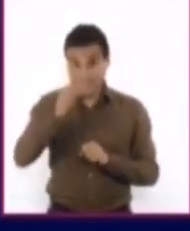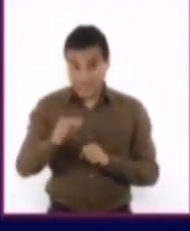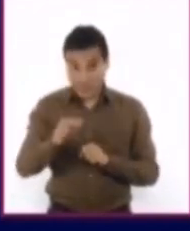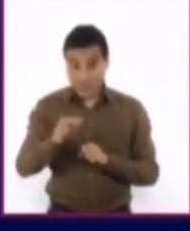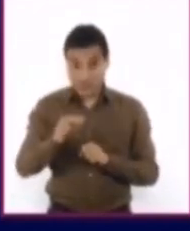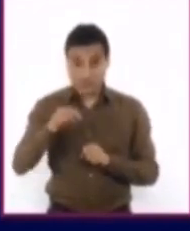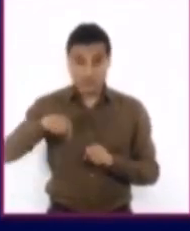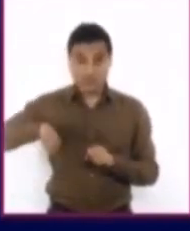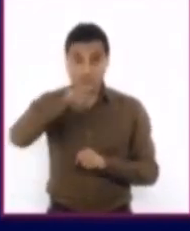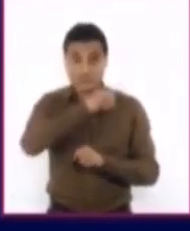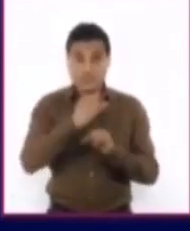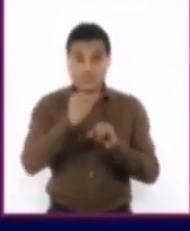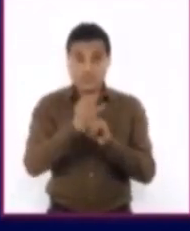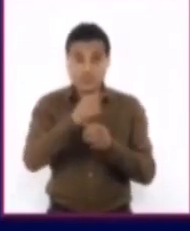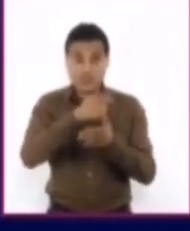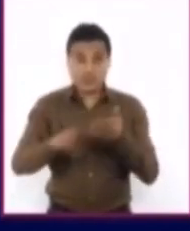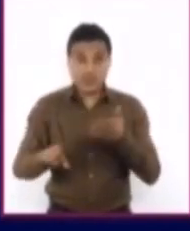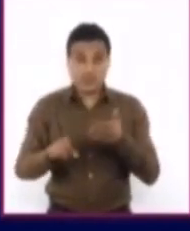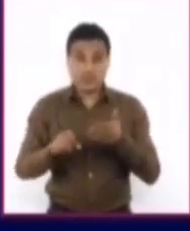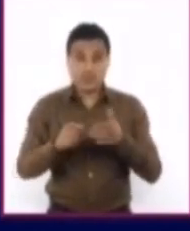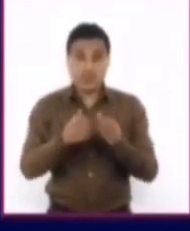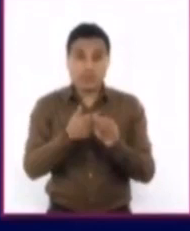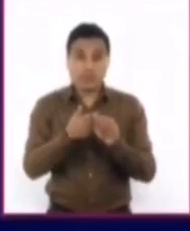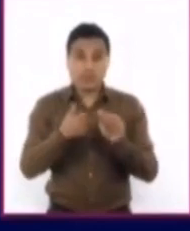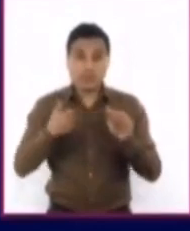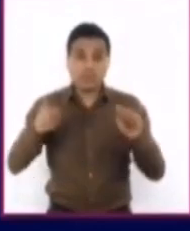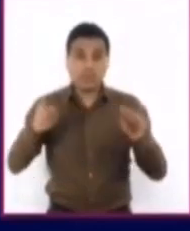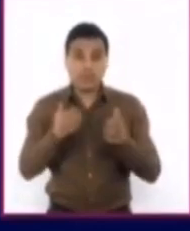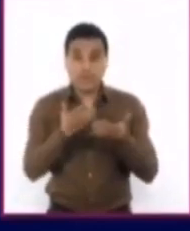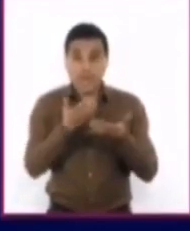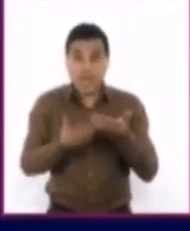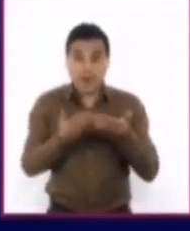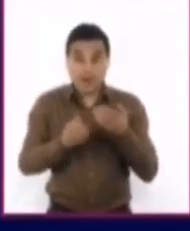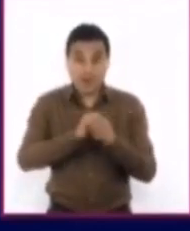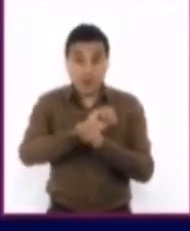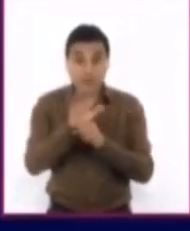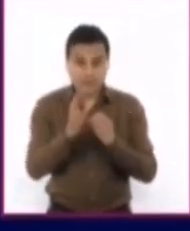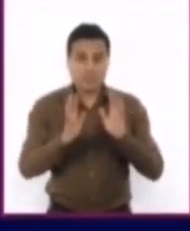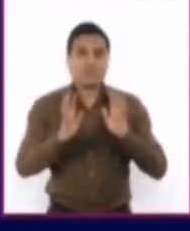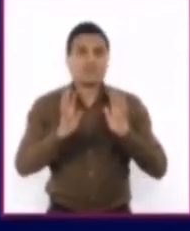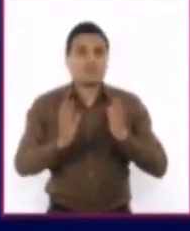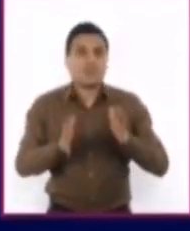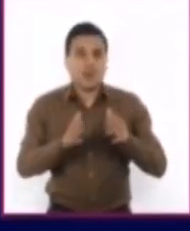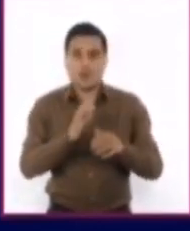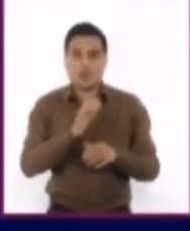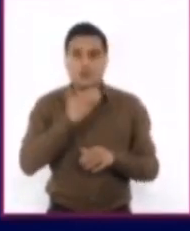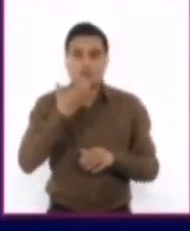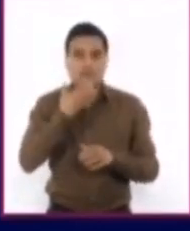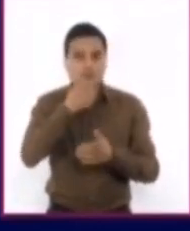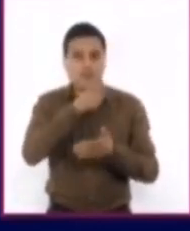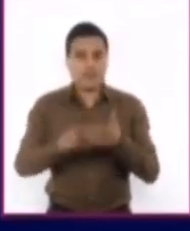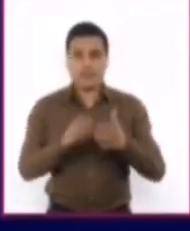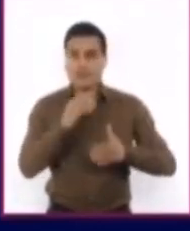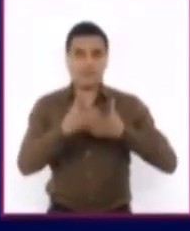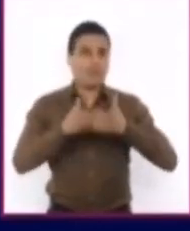retraso en el comercio digital y lo que pasó es que la pandemia los empujó tres años adelante.